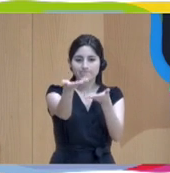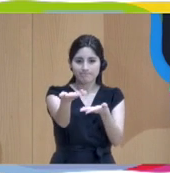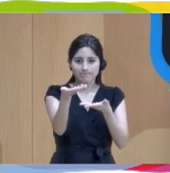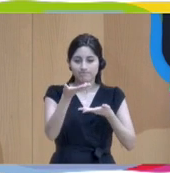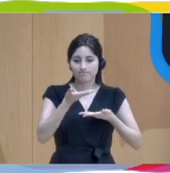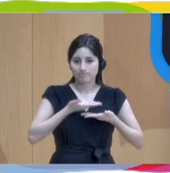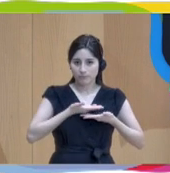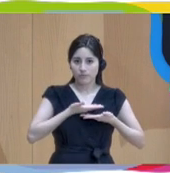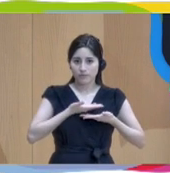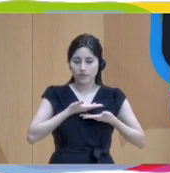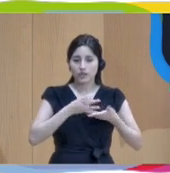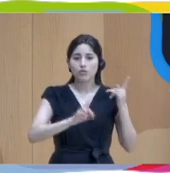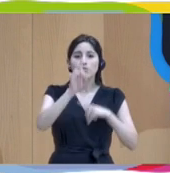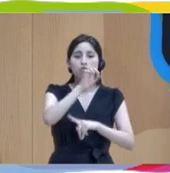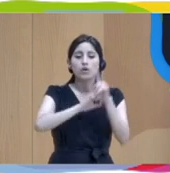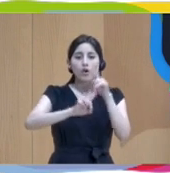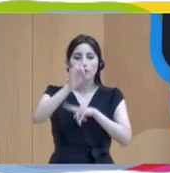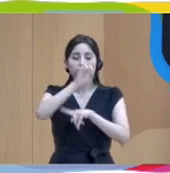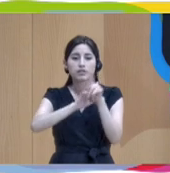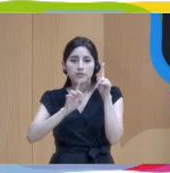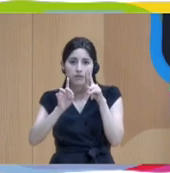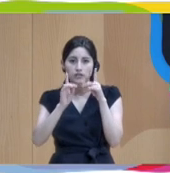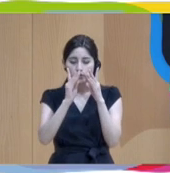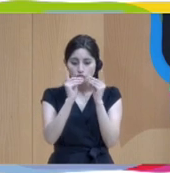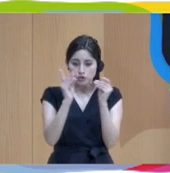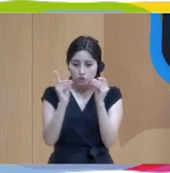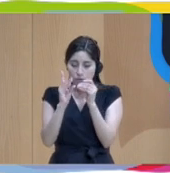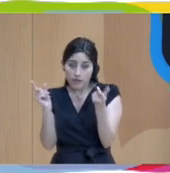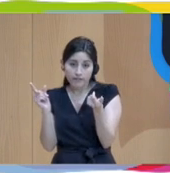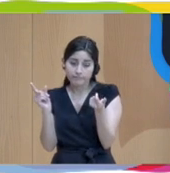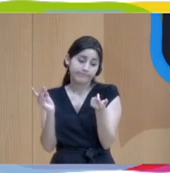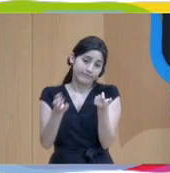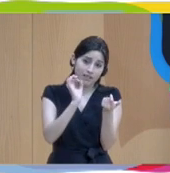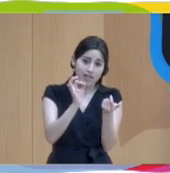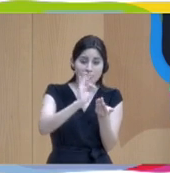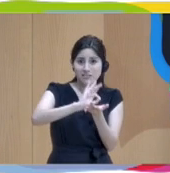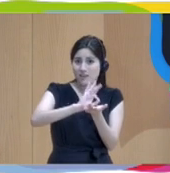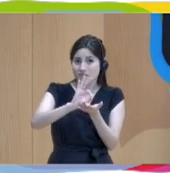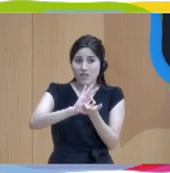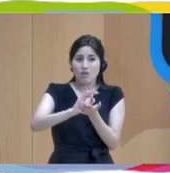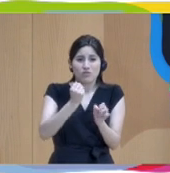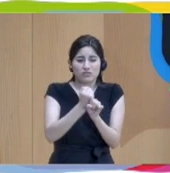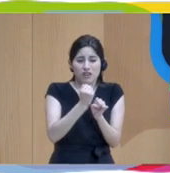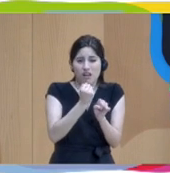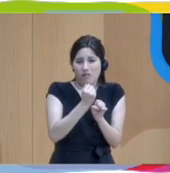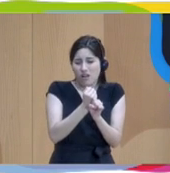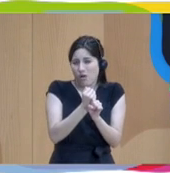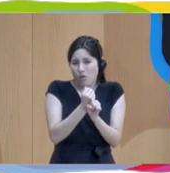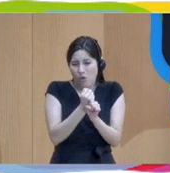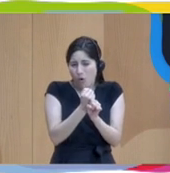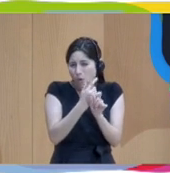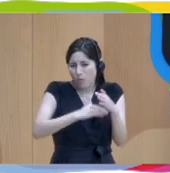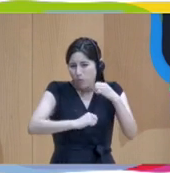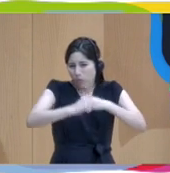resolver esos problemas que a menudo tienen los servicios también de desbordamiento, de sectorización, de casos